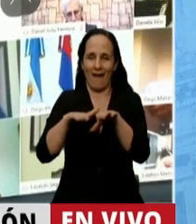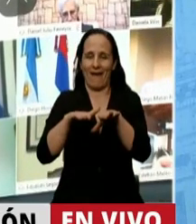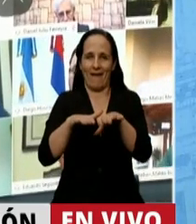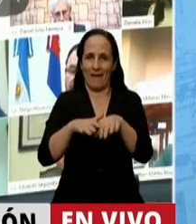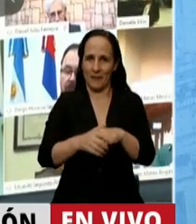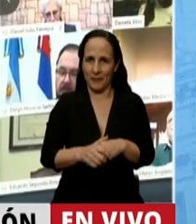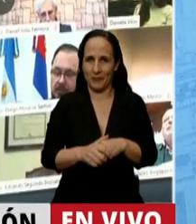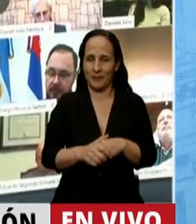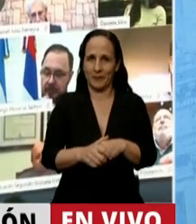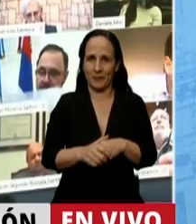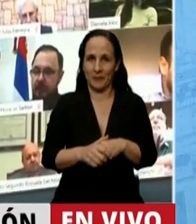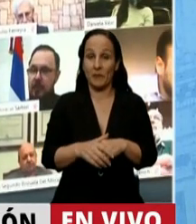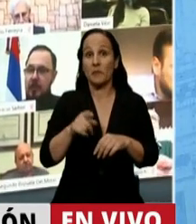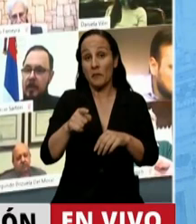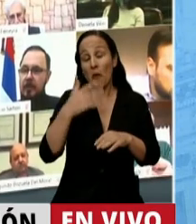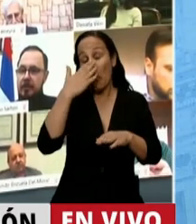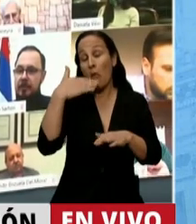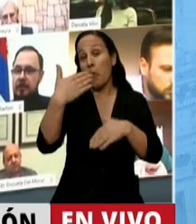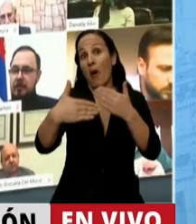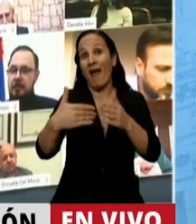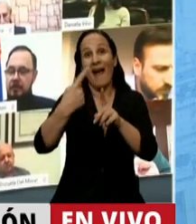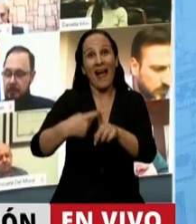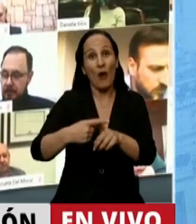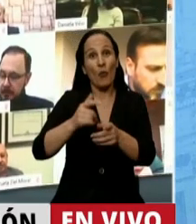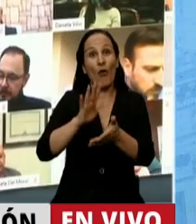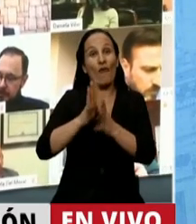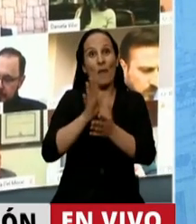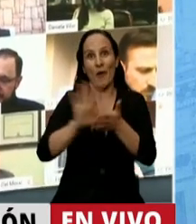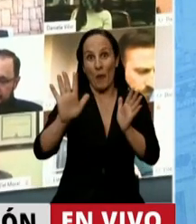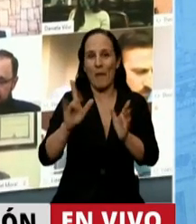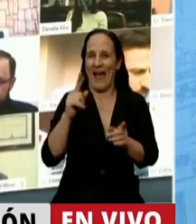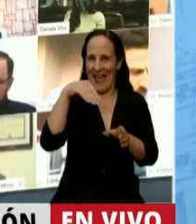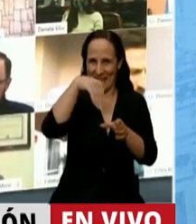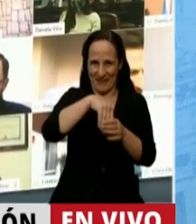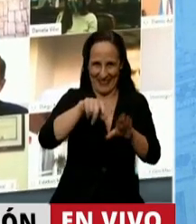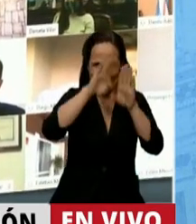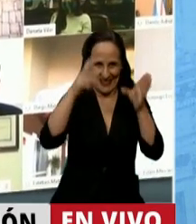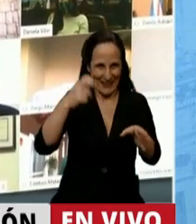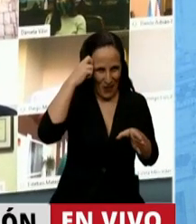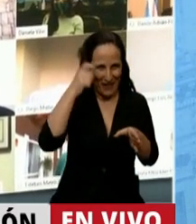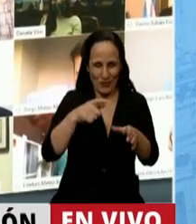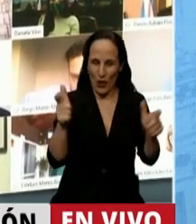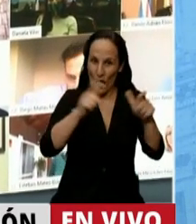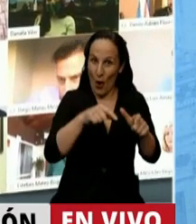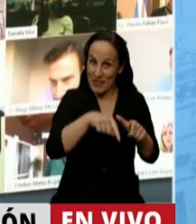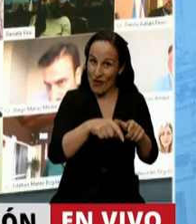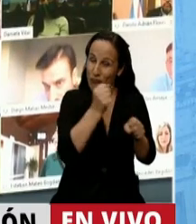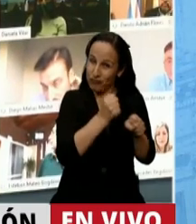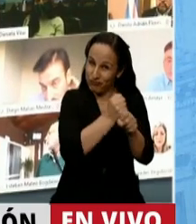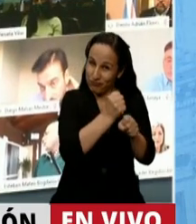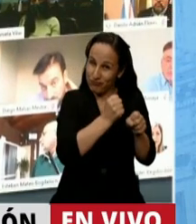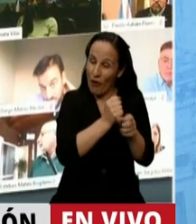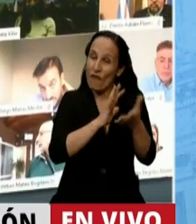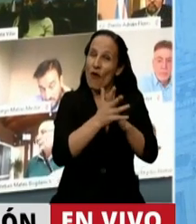hasta el momento en que se avance con una nueva fórmula. En esta casa hay una comisión que está trabajando para